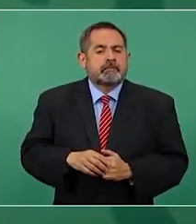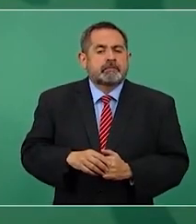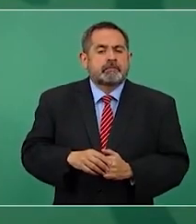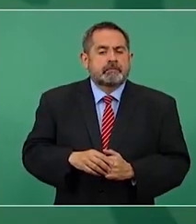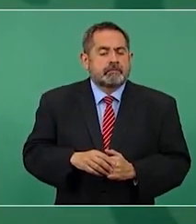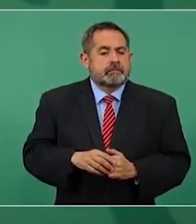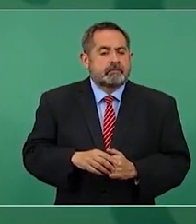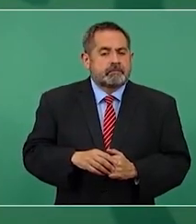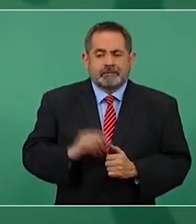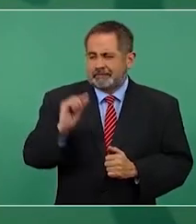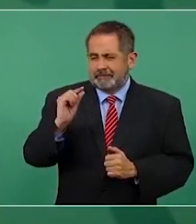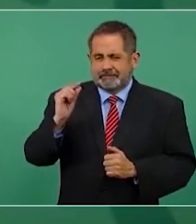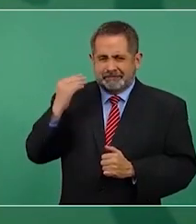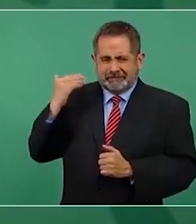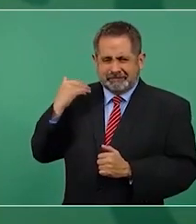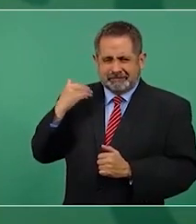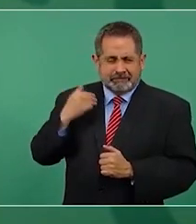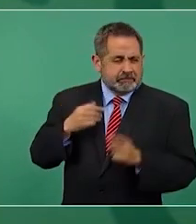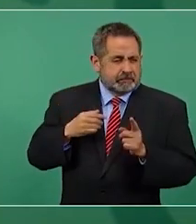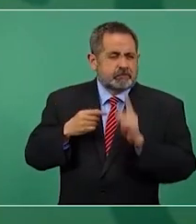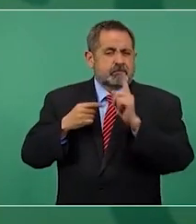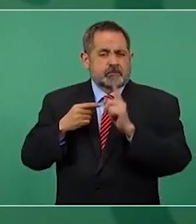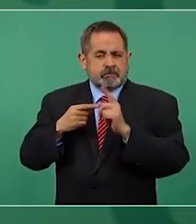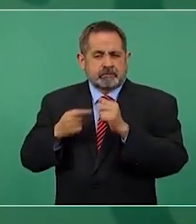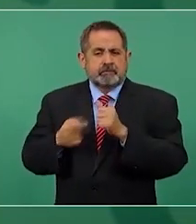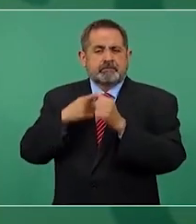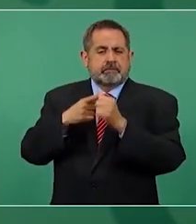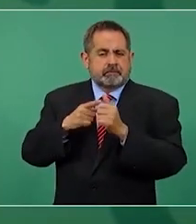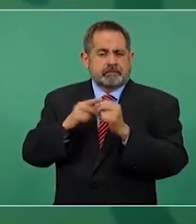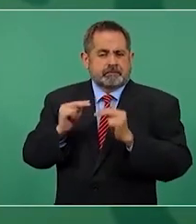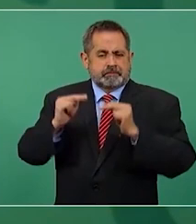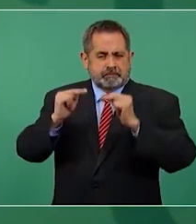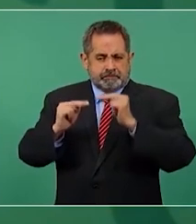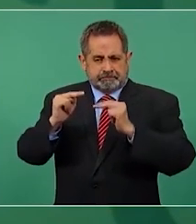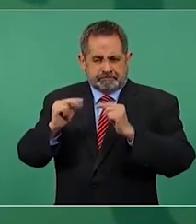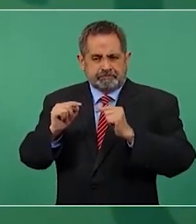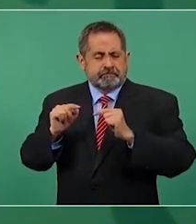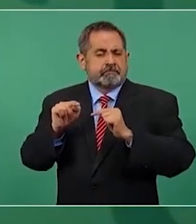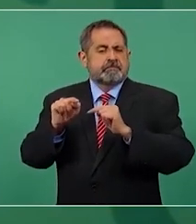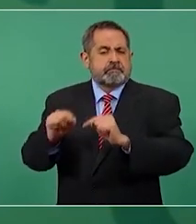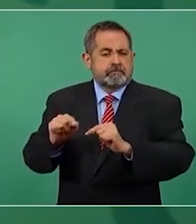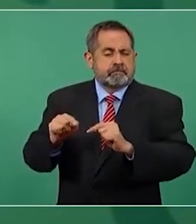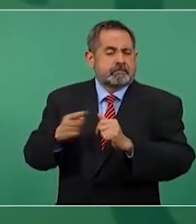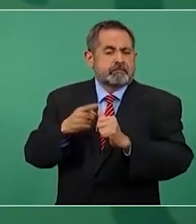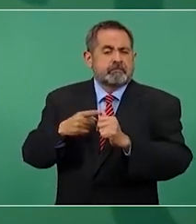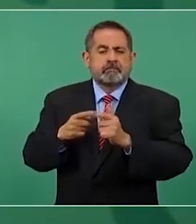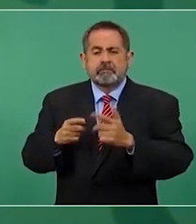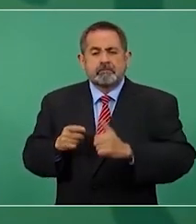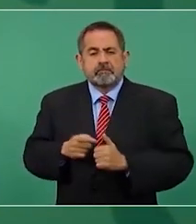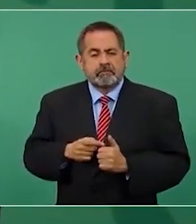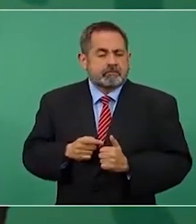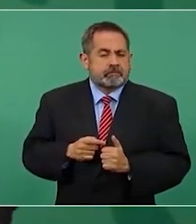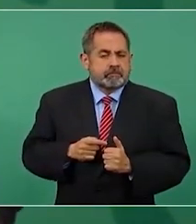es apenas una instancia que se